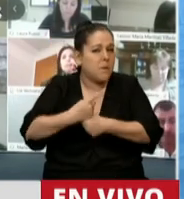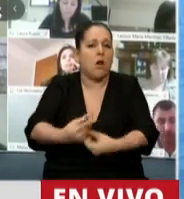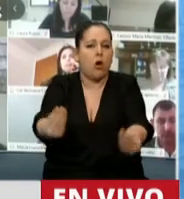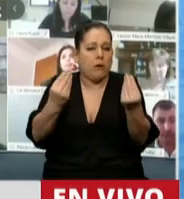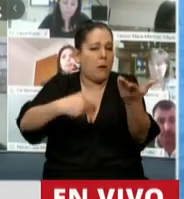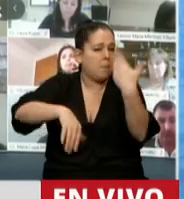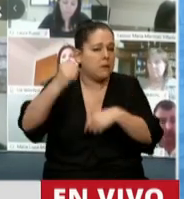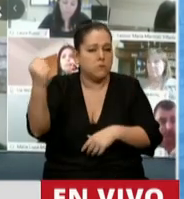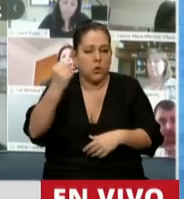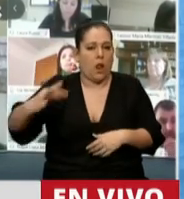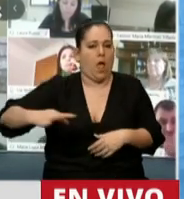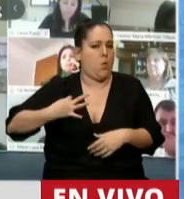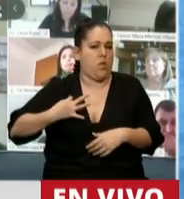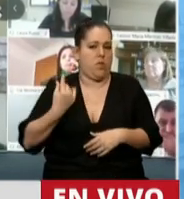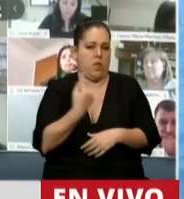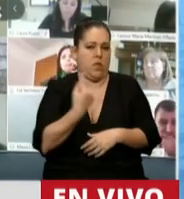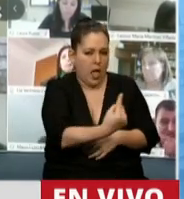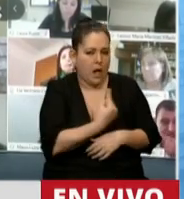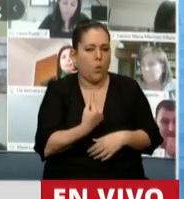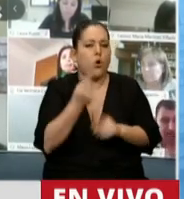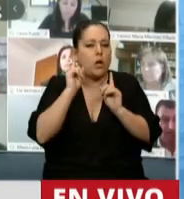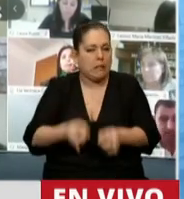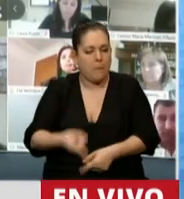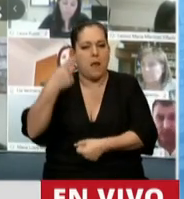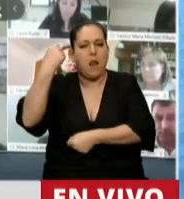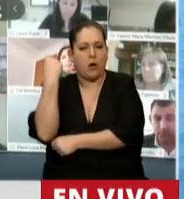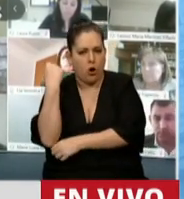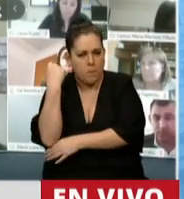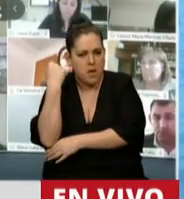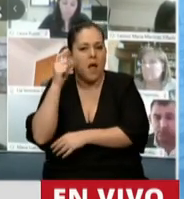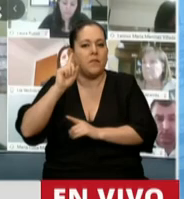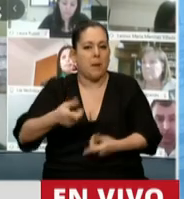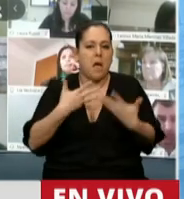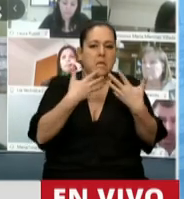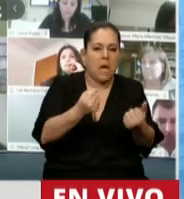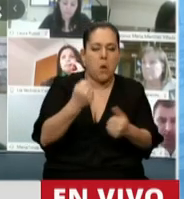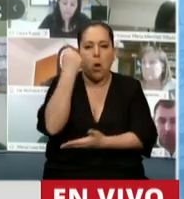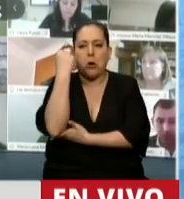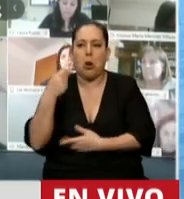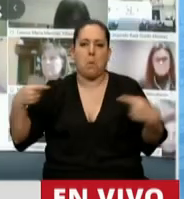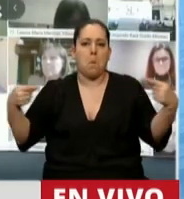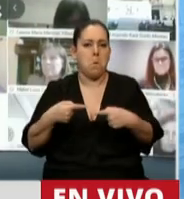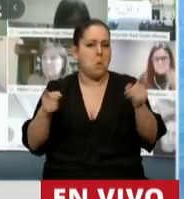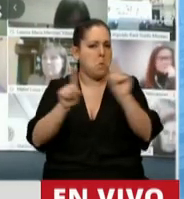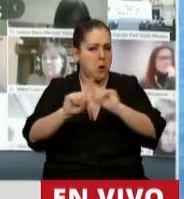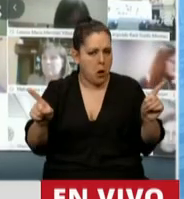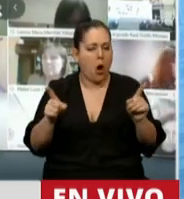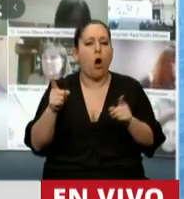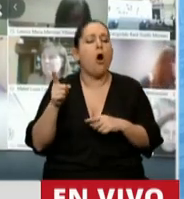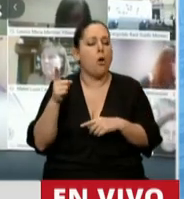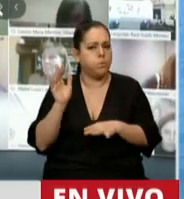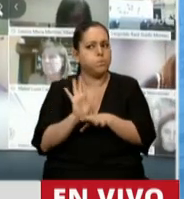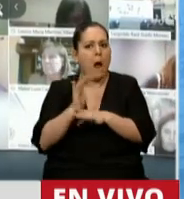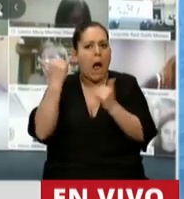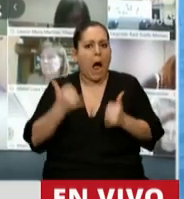Presidente, y también la economía. La salud y la economía no son incompatibles si encontramos modelos